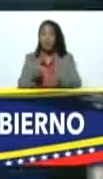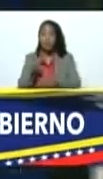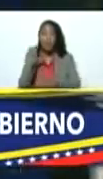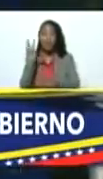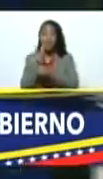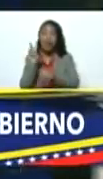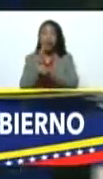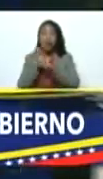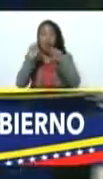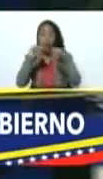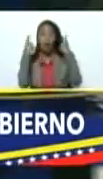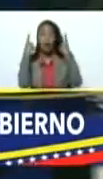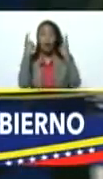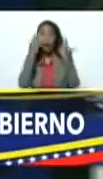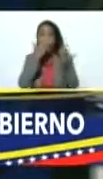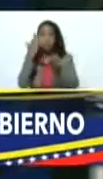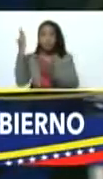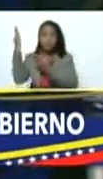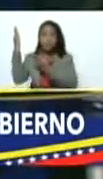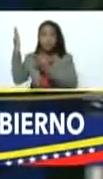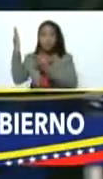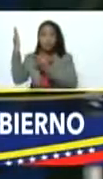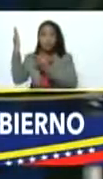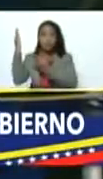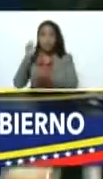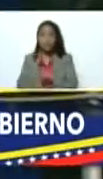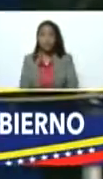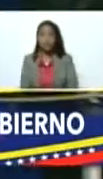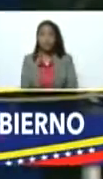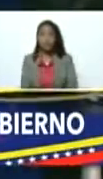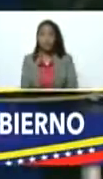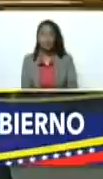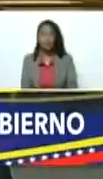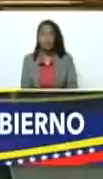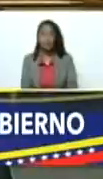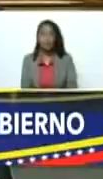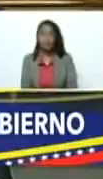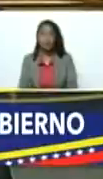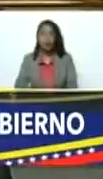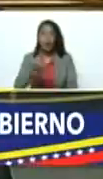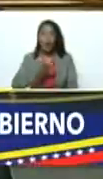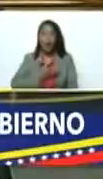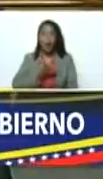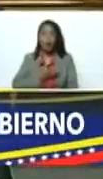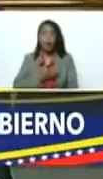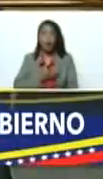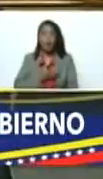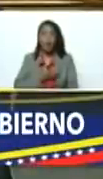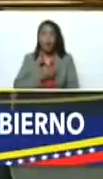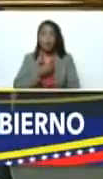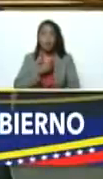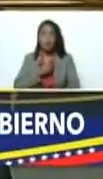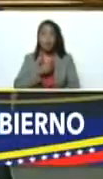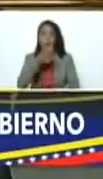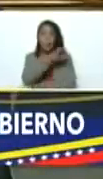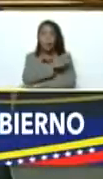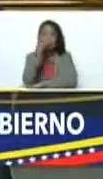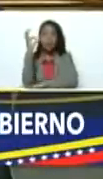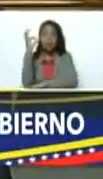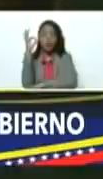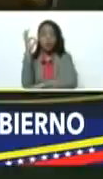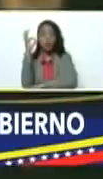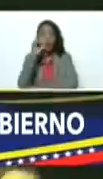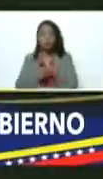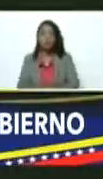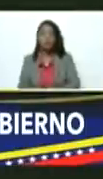de La Guaira, José Manuel Suárez, el alcalde de Barquisimeto, Luis Jonás Reyes,